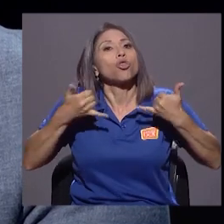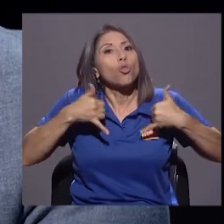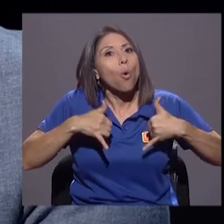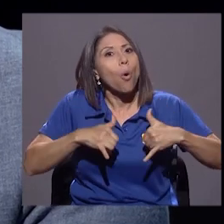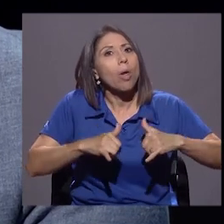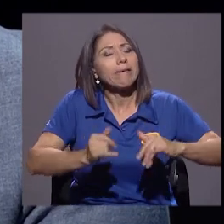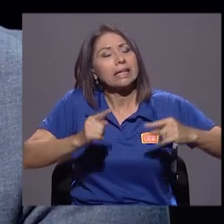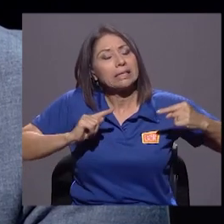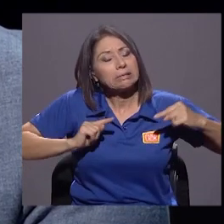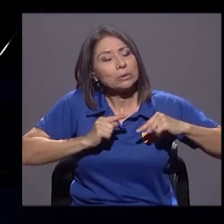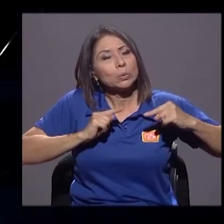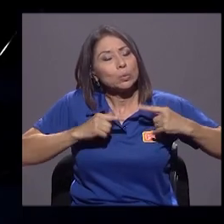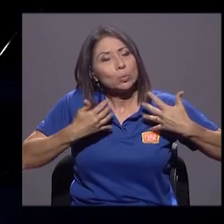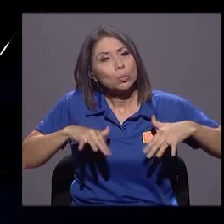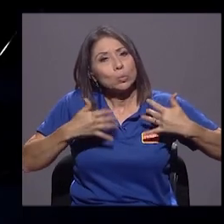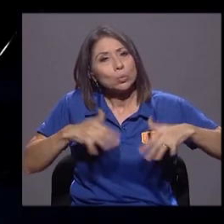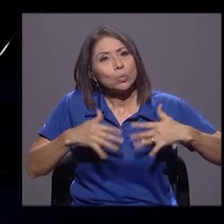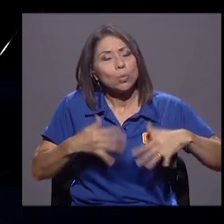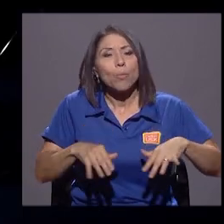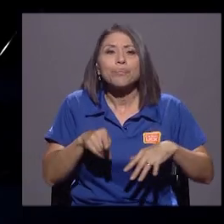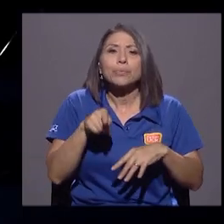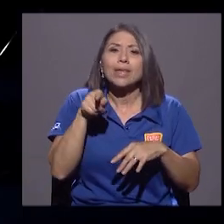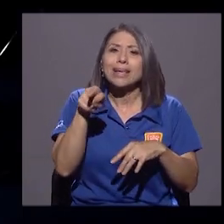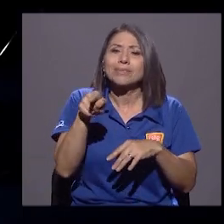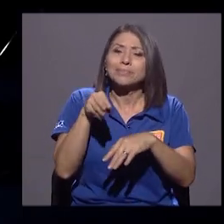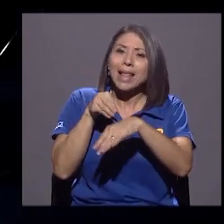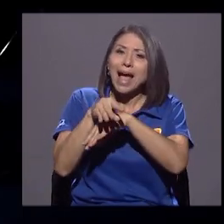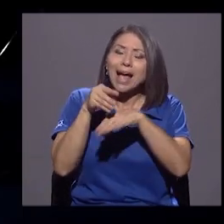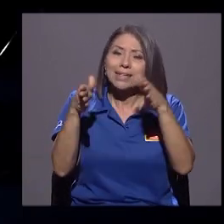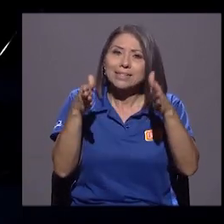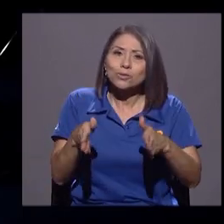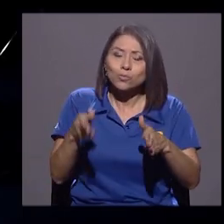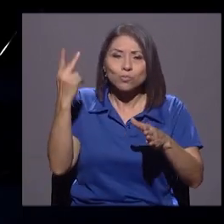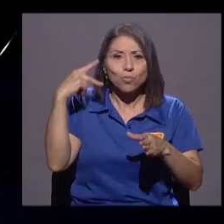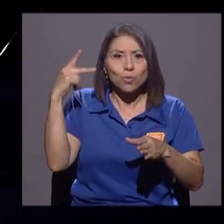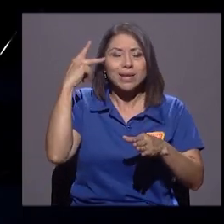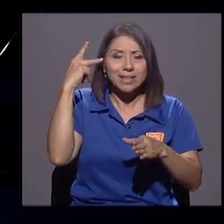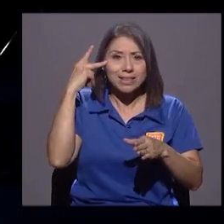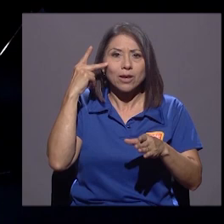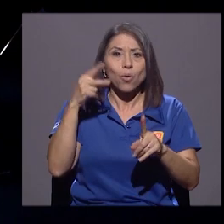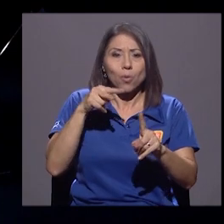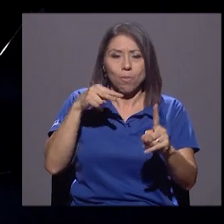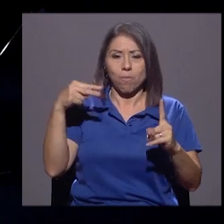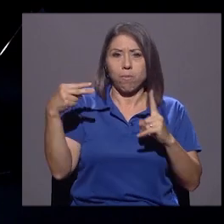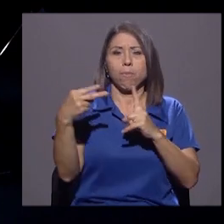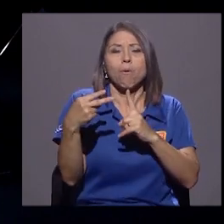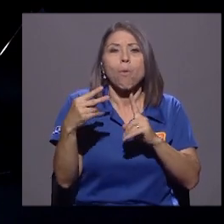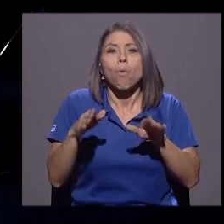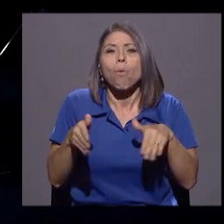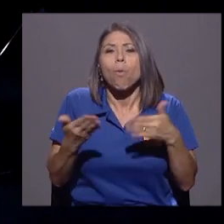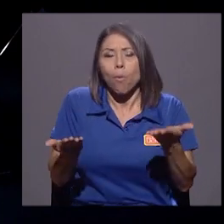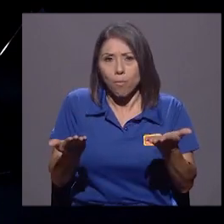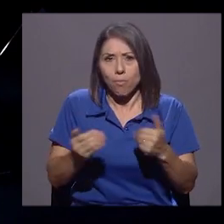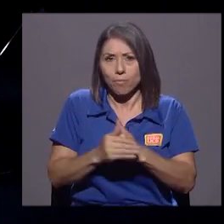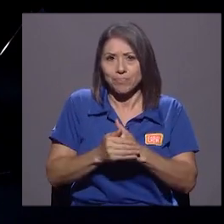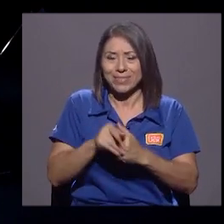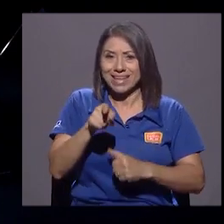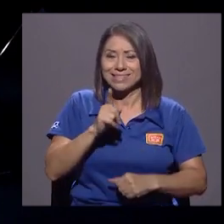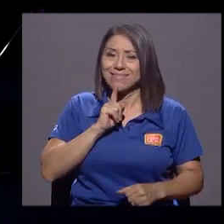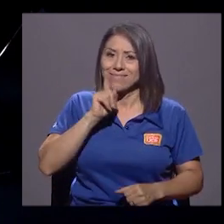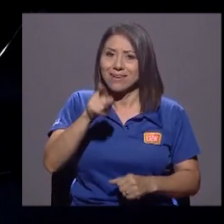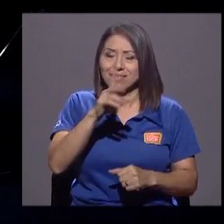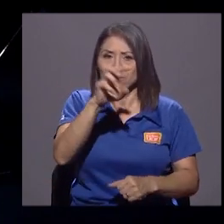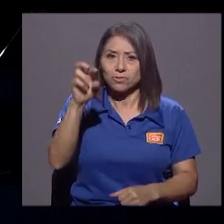lee en un enfoque crítico el asesor político, casualmente, del Tribunal Supremo de Elecciones, esta realidad